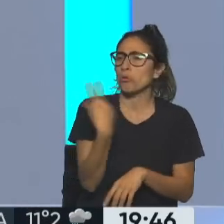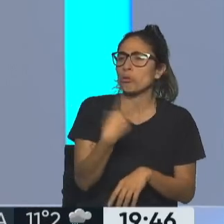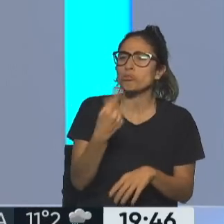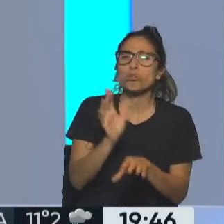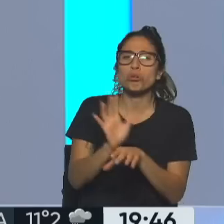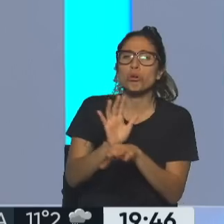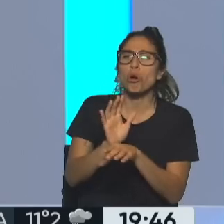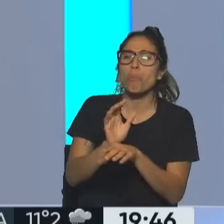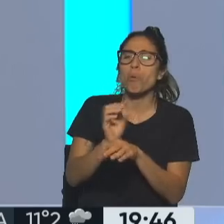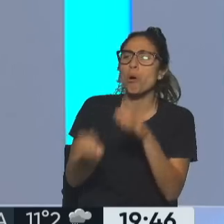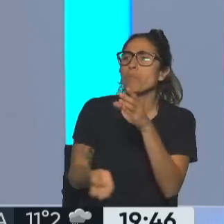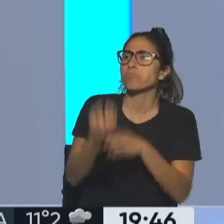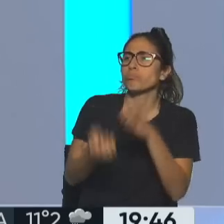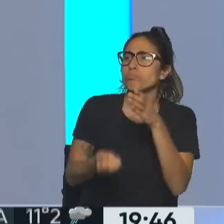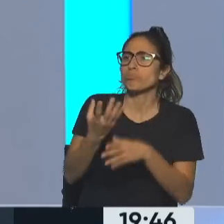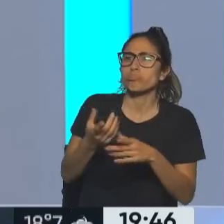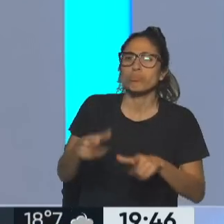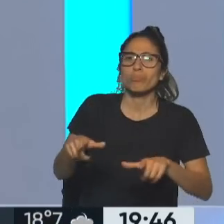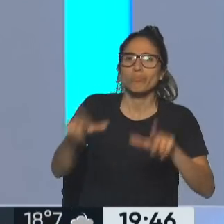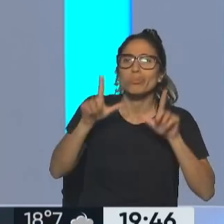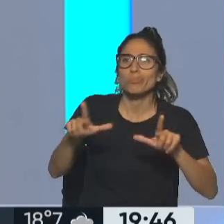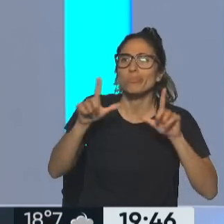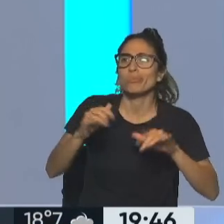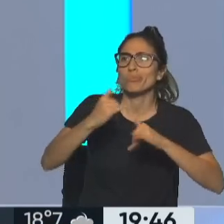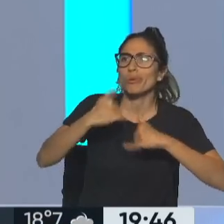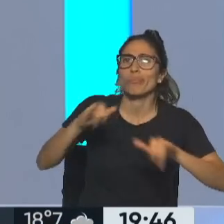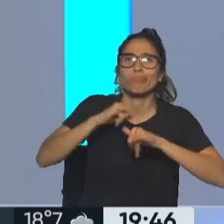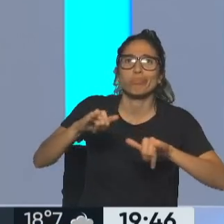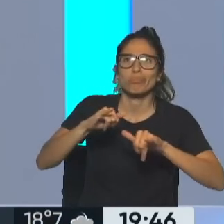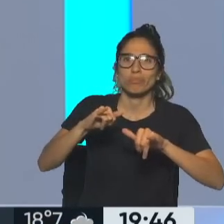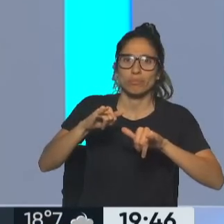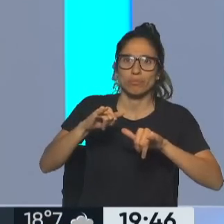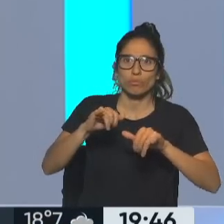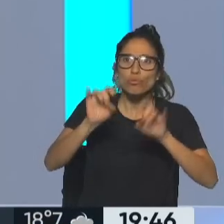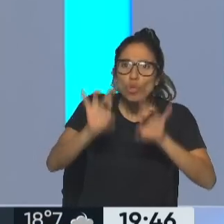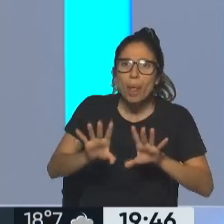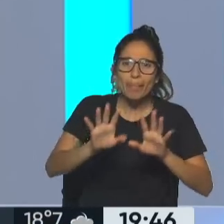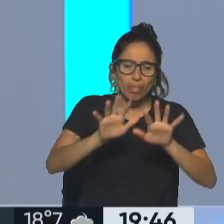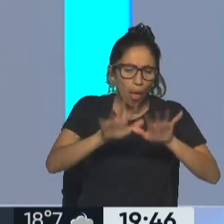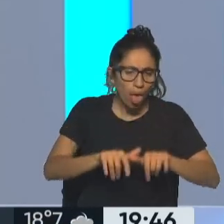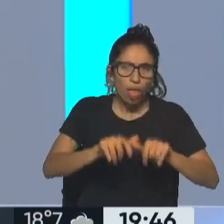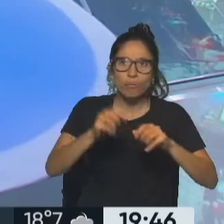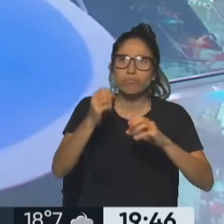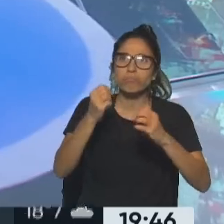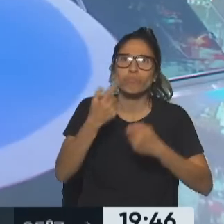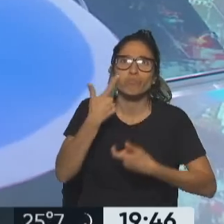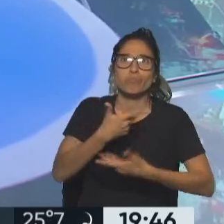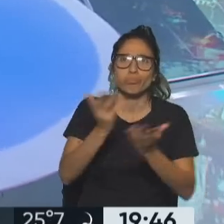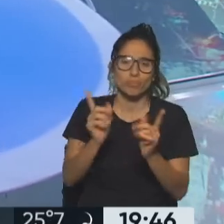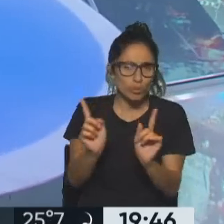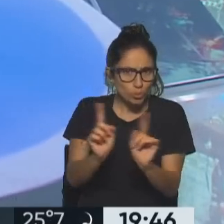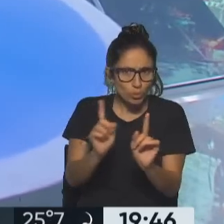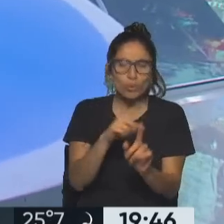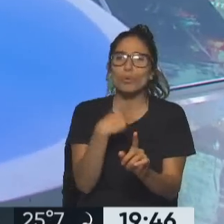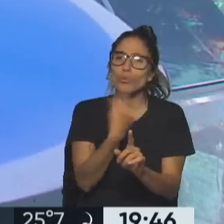aparte son los temas que resuelven los problemas cotidianos. Si uno piensa cómo llegó hasta acá, uno llegó hasta acá porque Argentina tiene